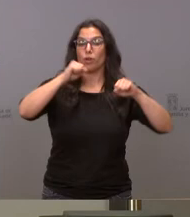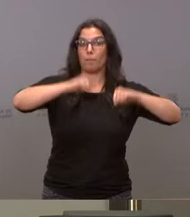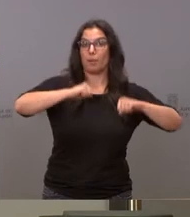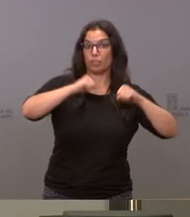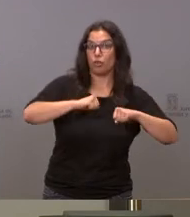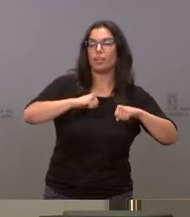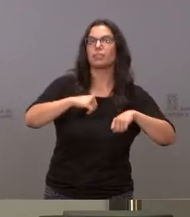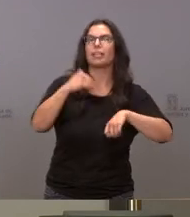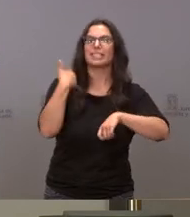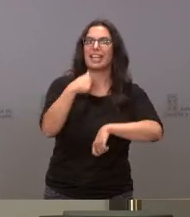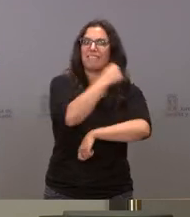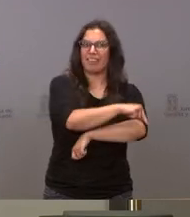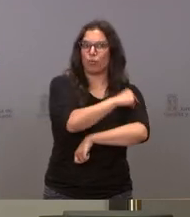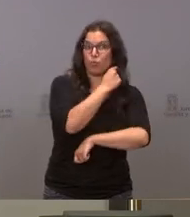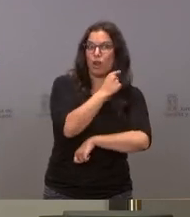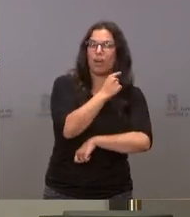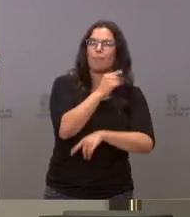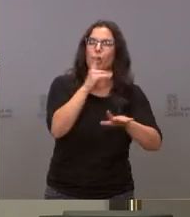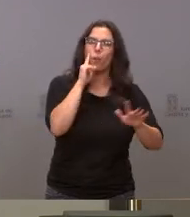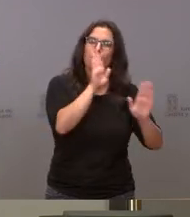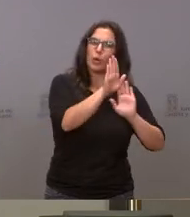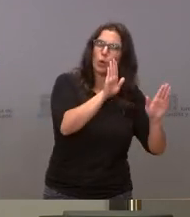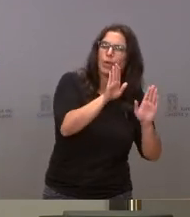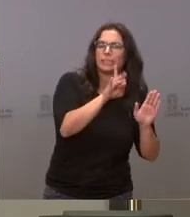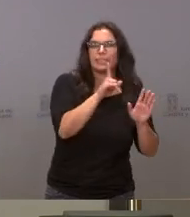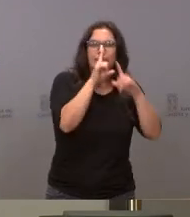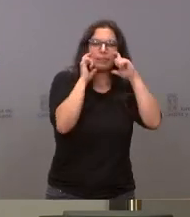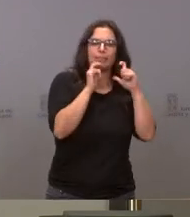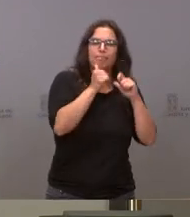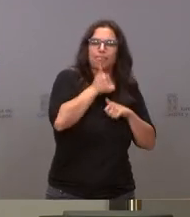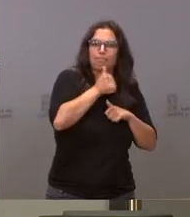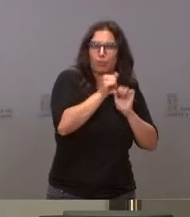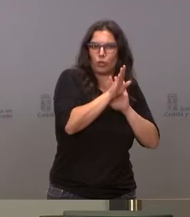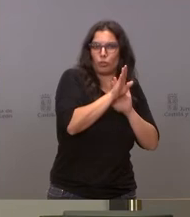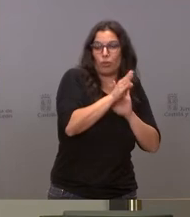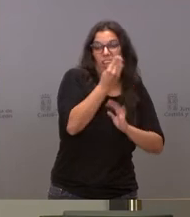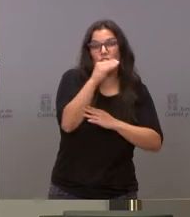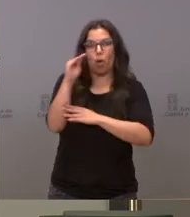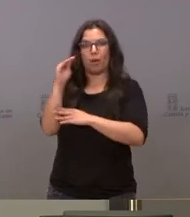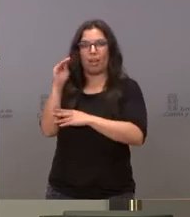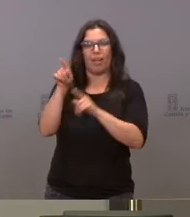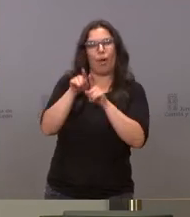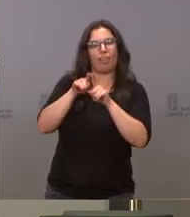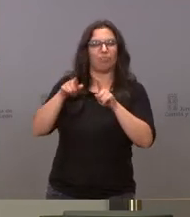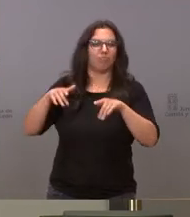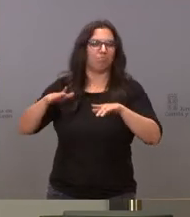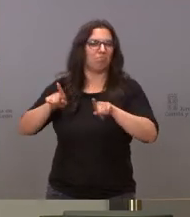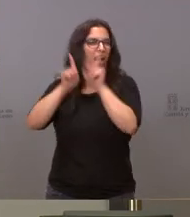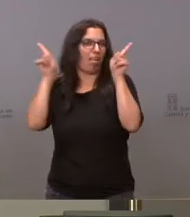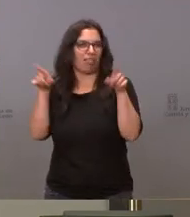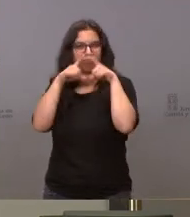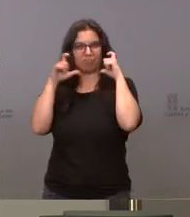precavida y sigan utilizándola y la población joven sea la que más rápido prescinda de ella y por otro lado quería saber si no se puede